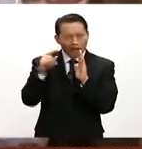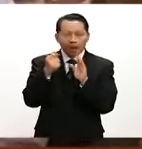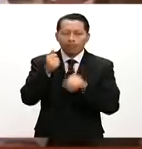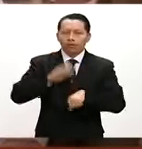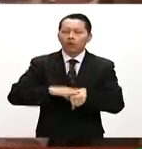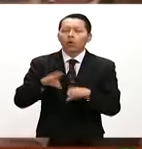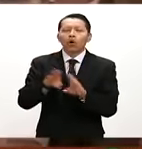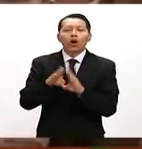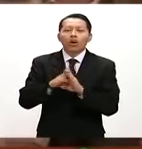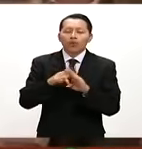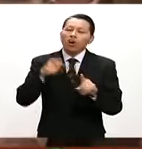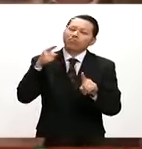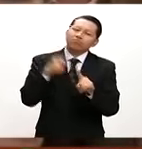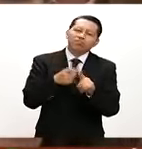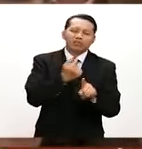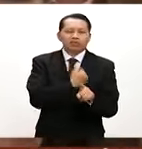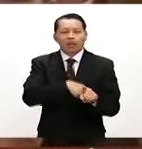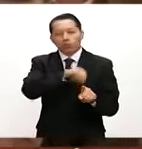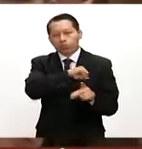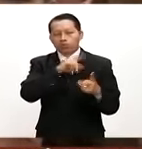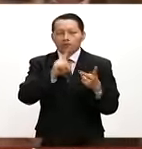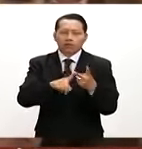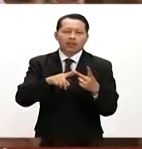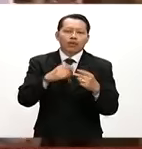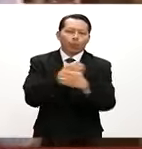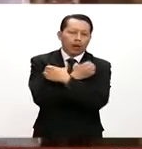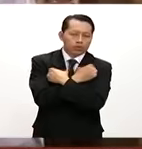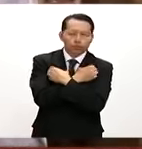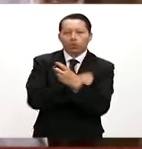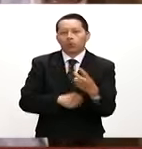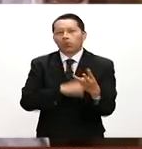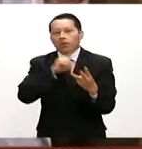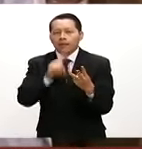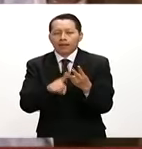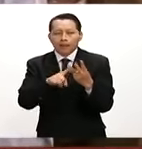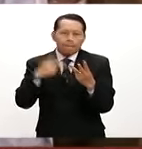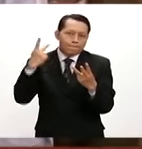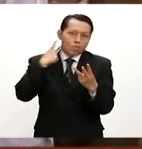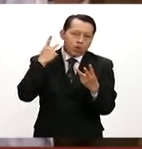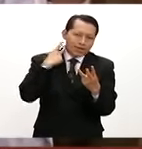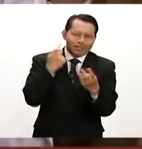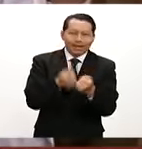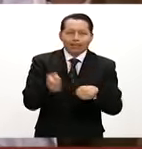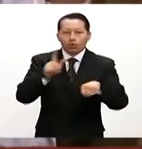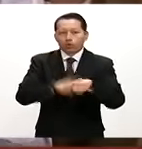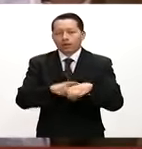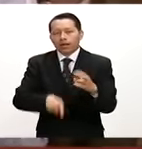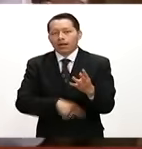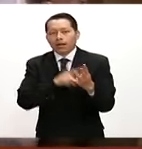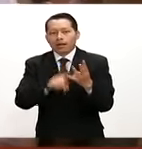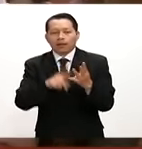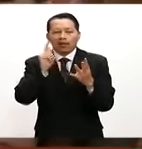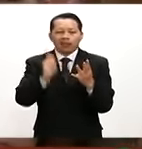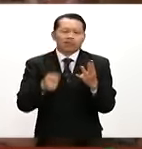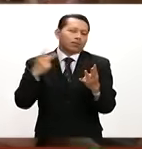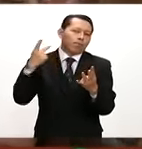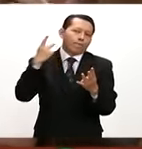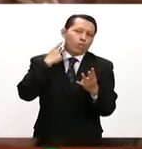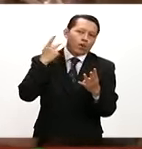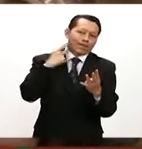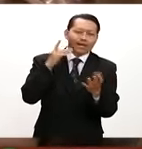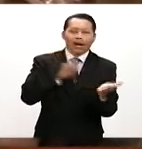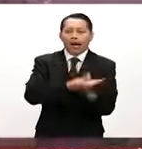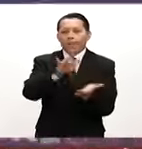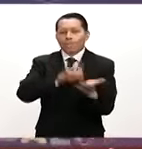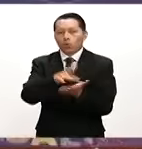en el ámbito de la salud, en el ámbito de la educación, en el ámbito de la política social, en el ámbito de la política de